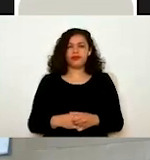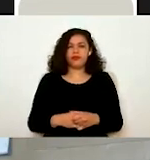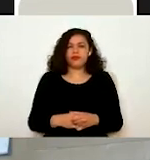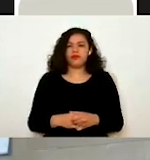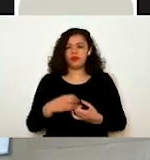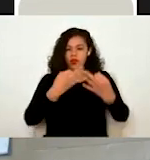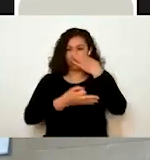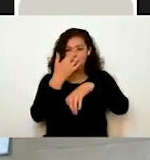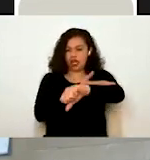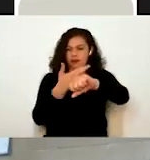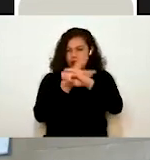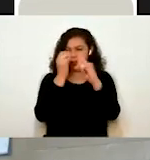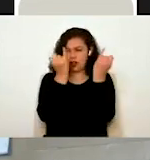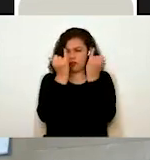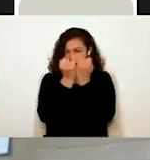son iguales, ¿no?